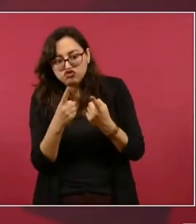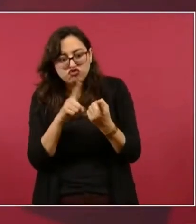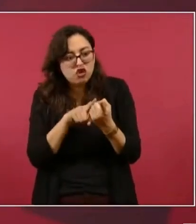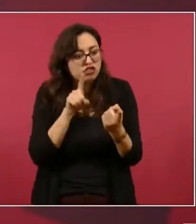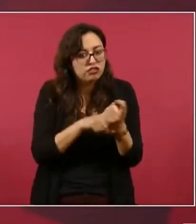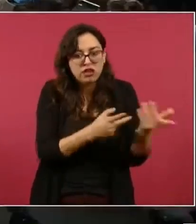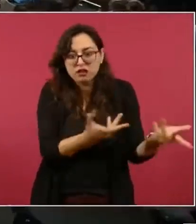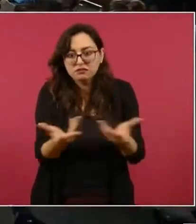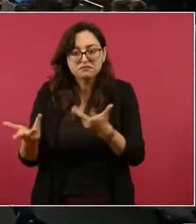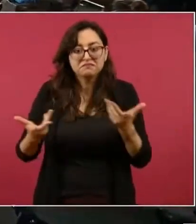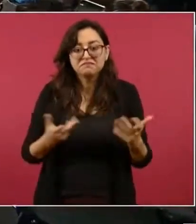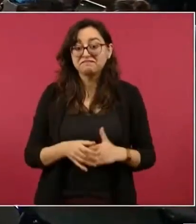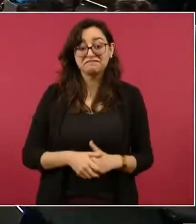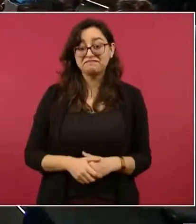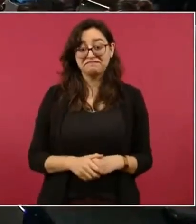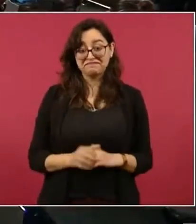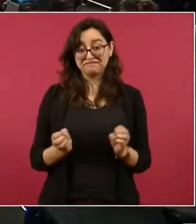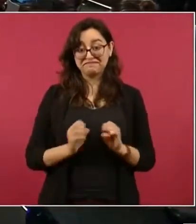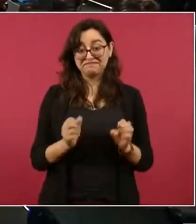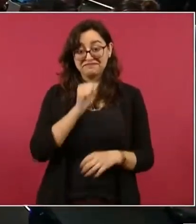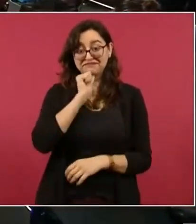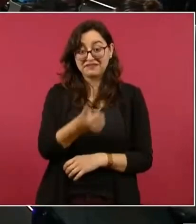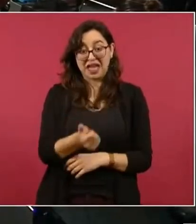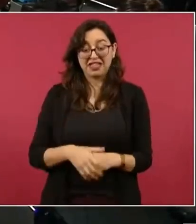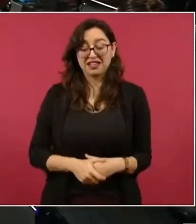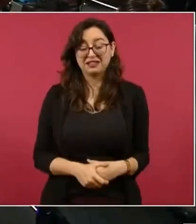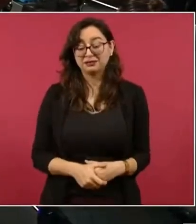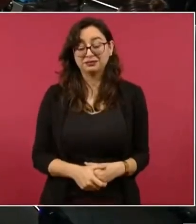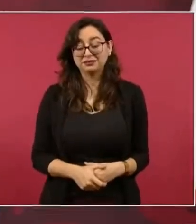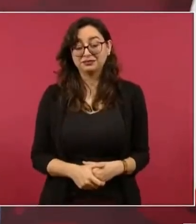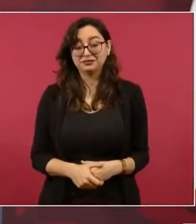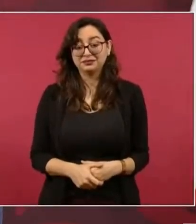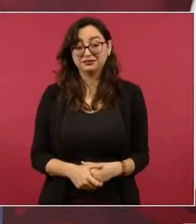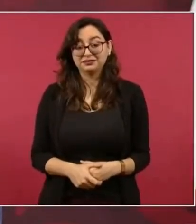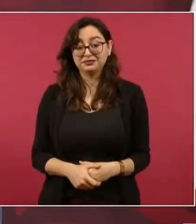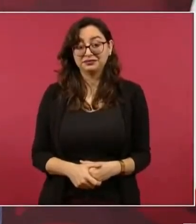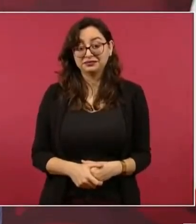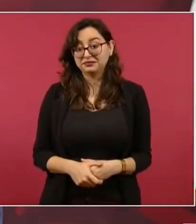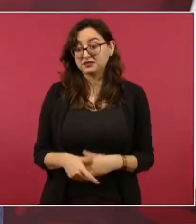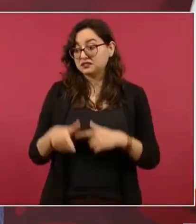que el que extraía Pemex antes.